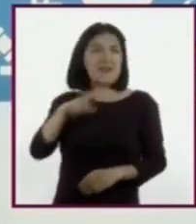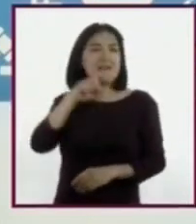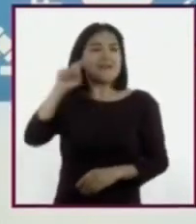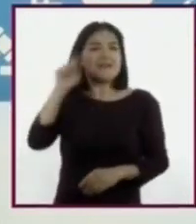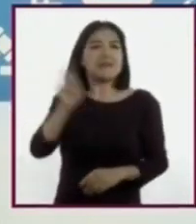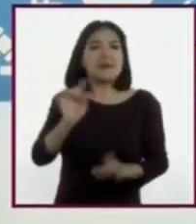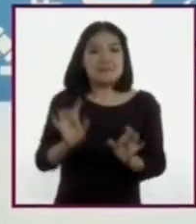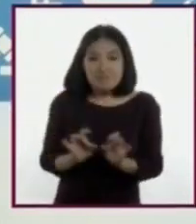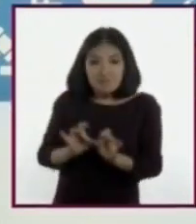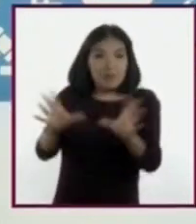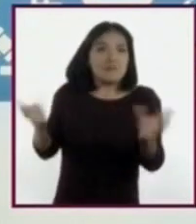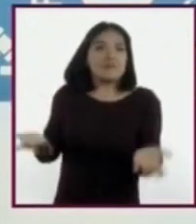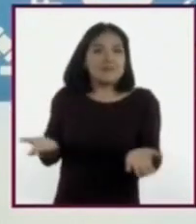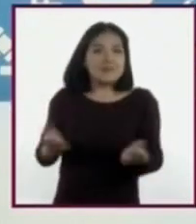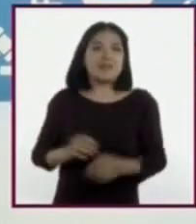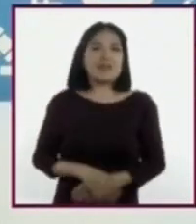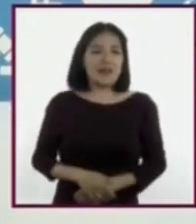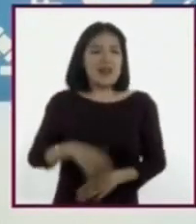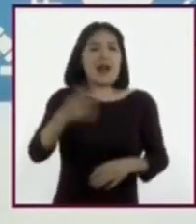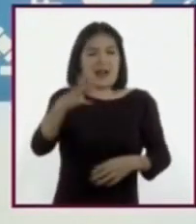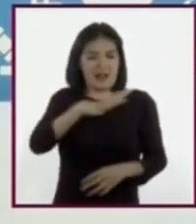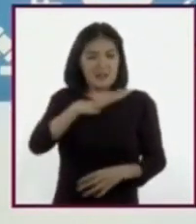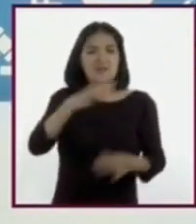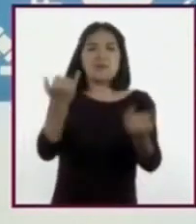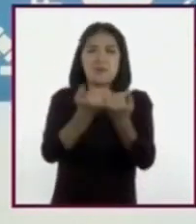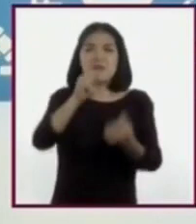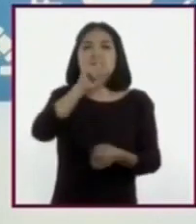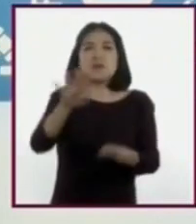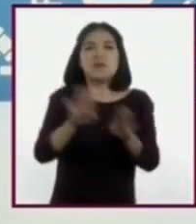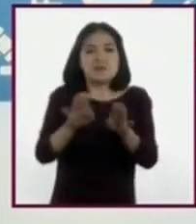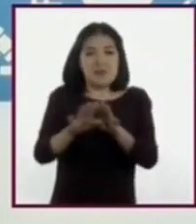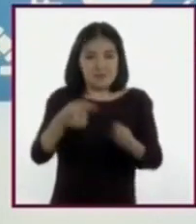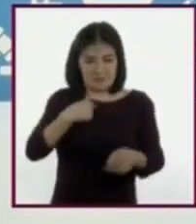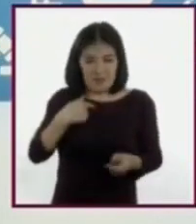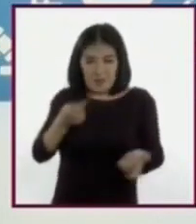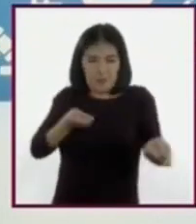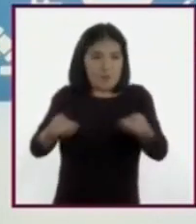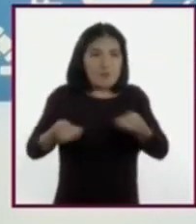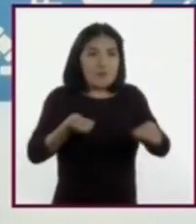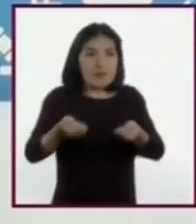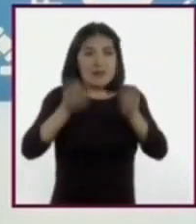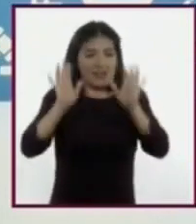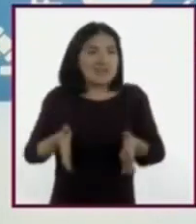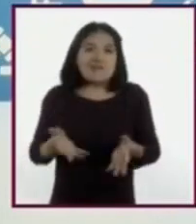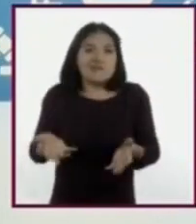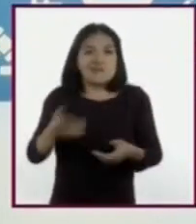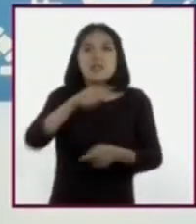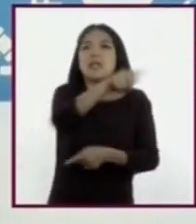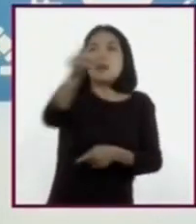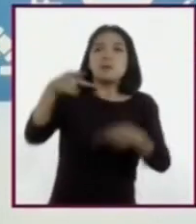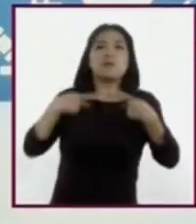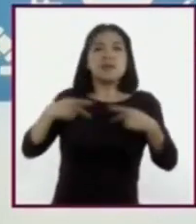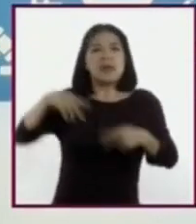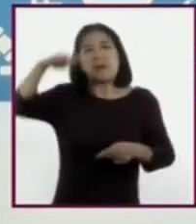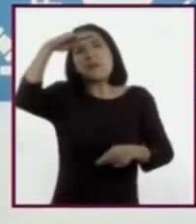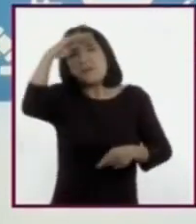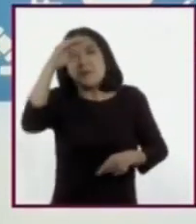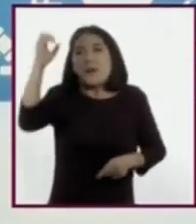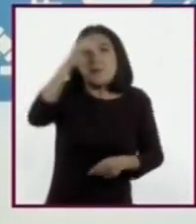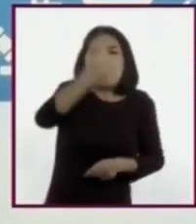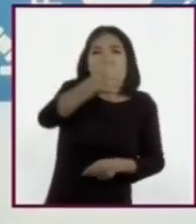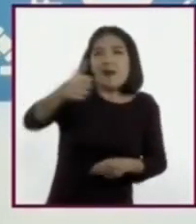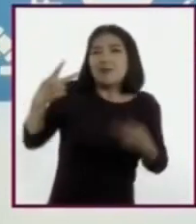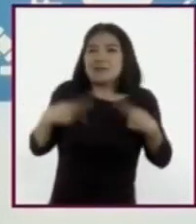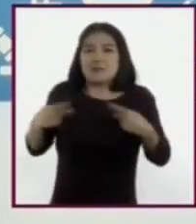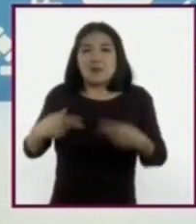sexuales. Hay cosas de las cuales no tenemos control. ¿Qué piensan o qué hacen los demás, por ejemplo? Pero siempre